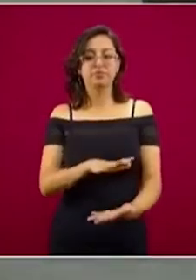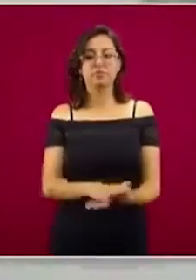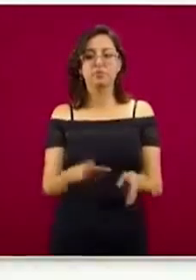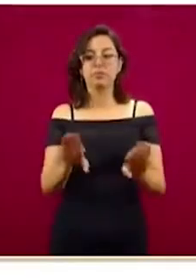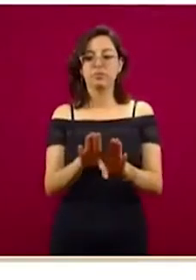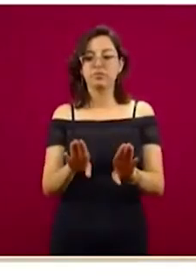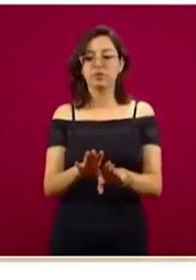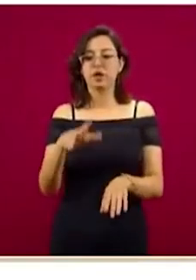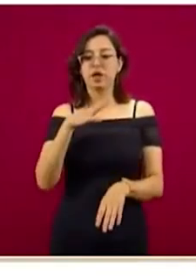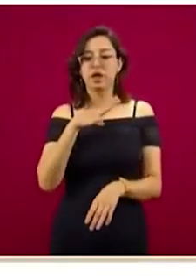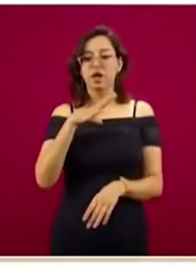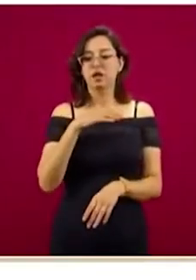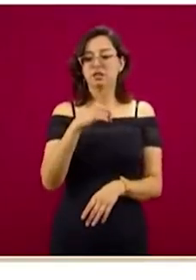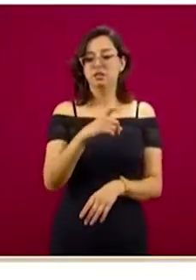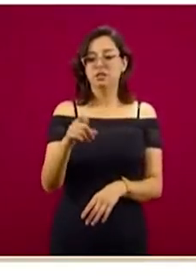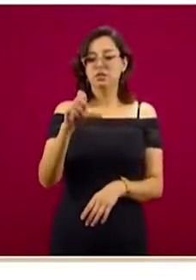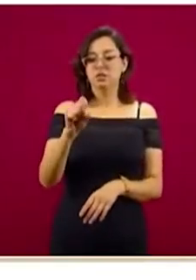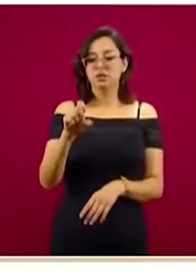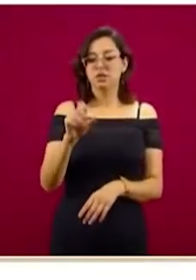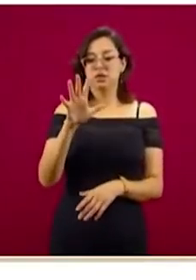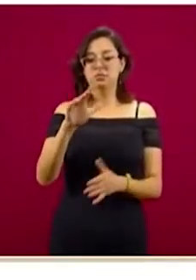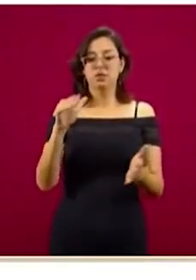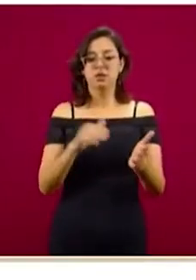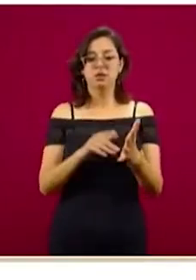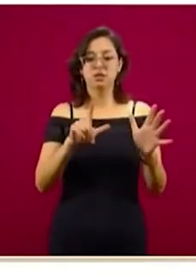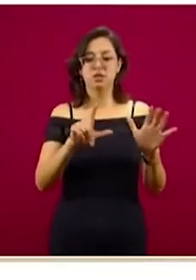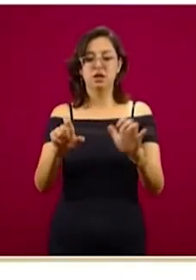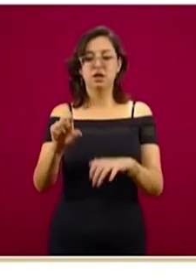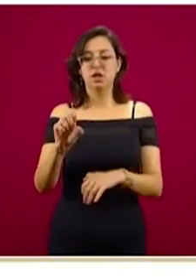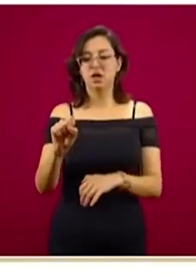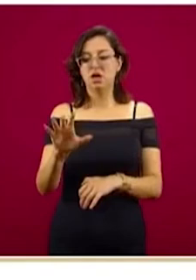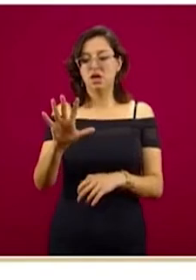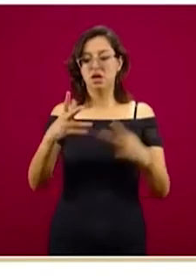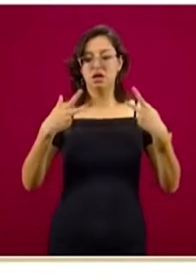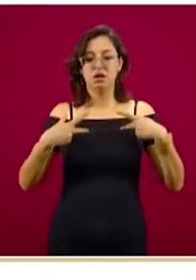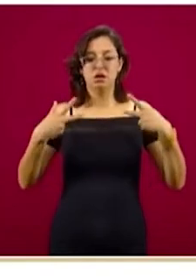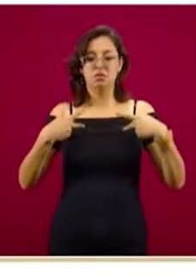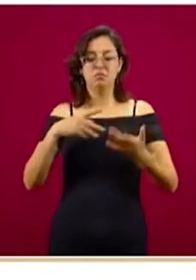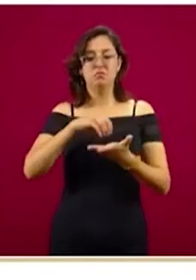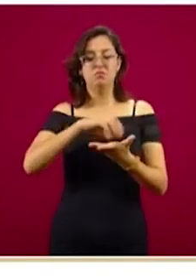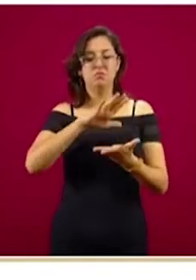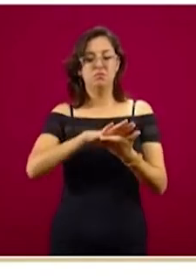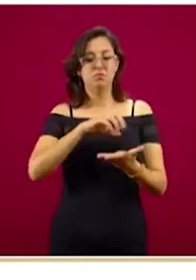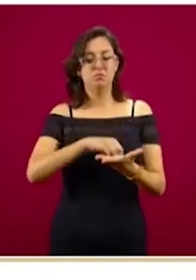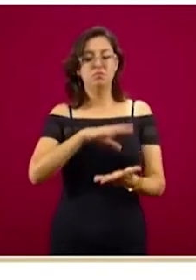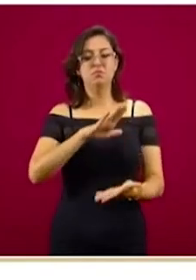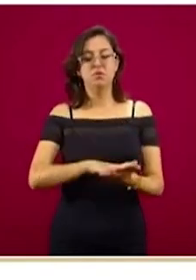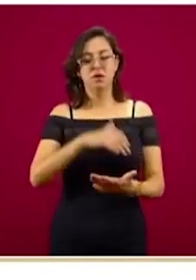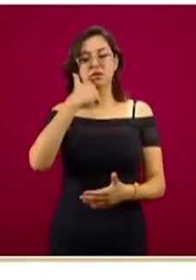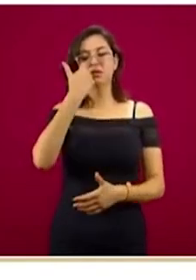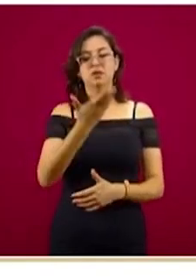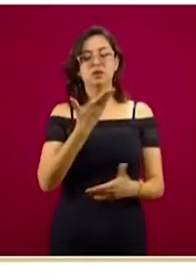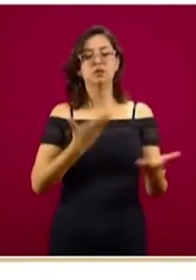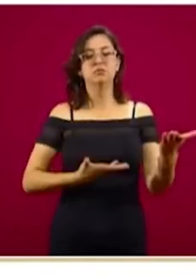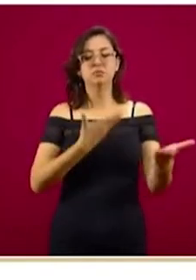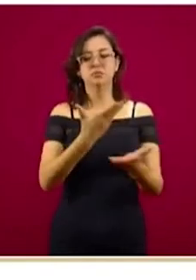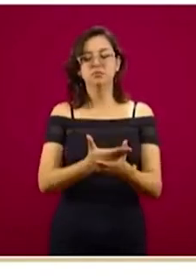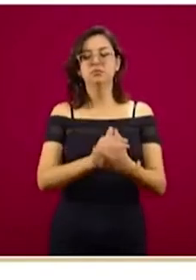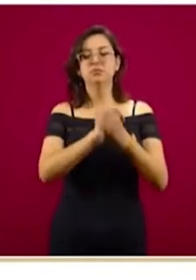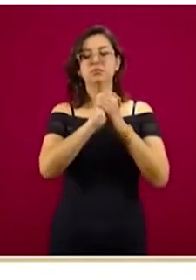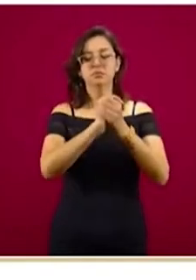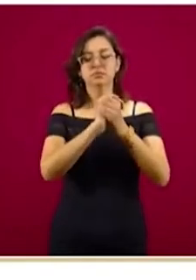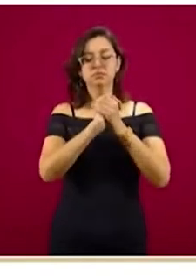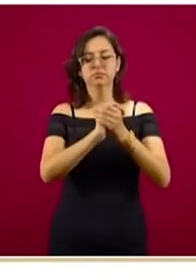165 mil 765 personas que se han registrado para participar en los sorteos